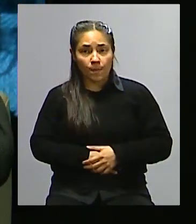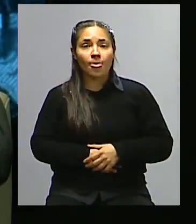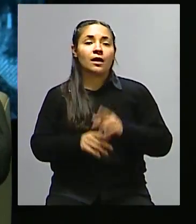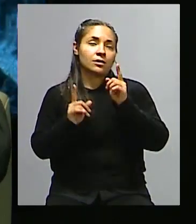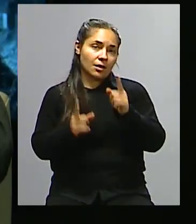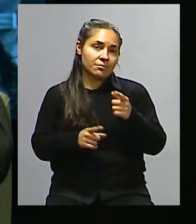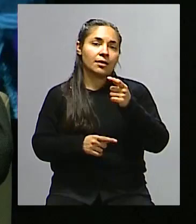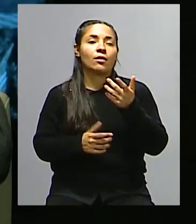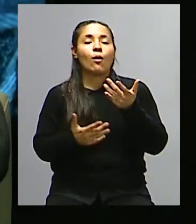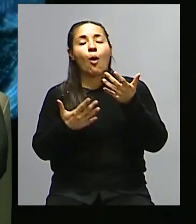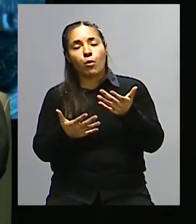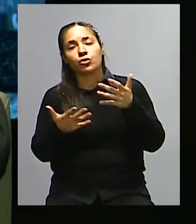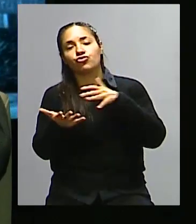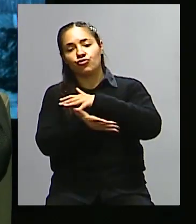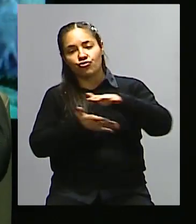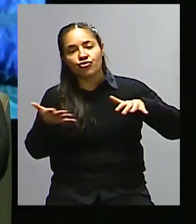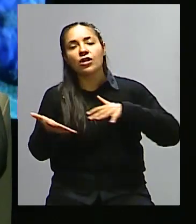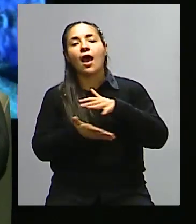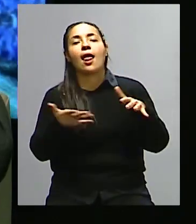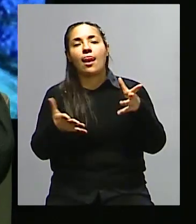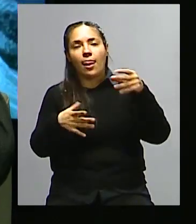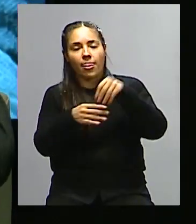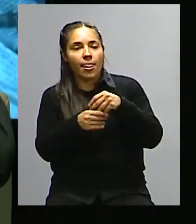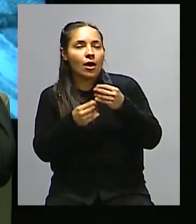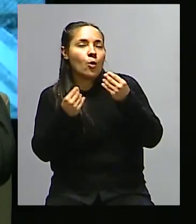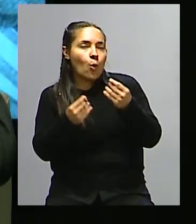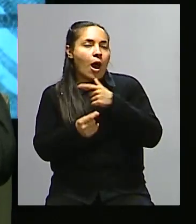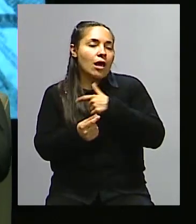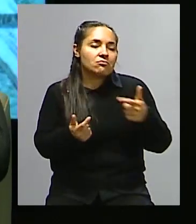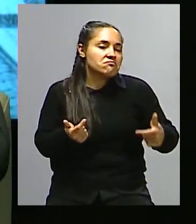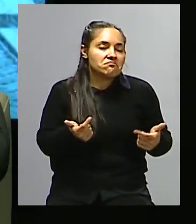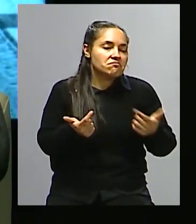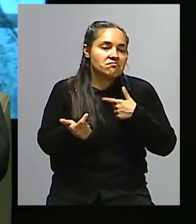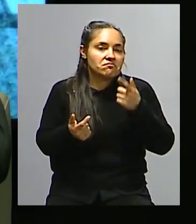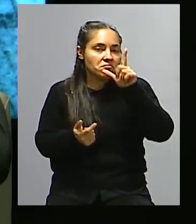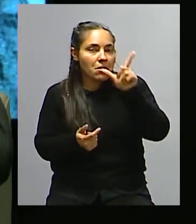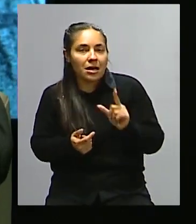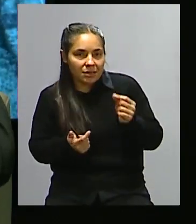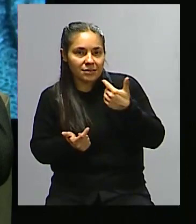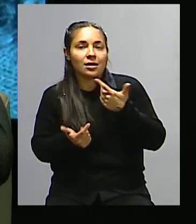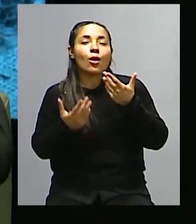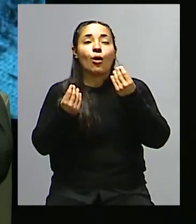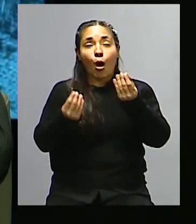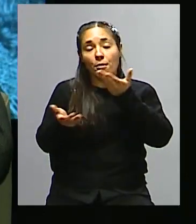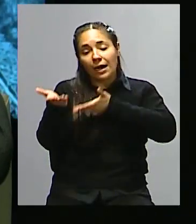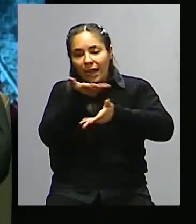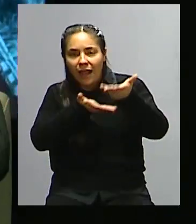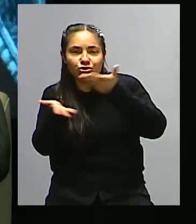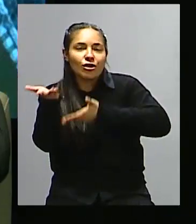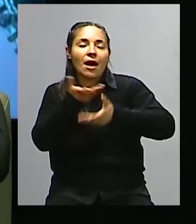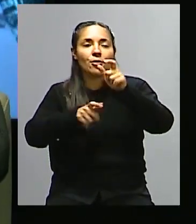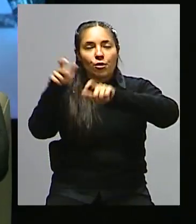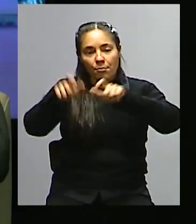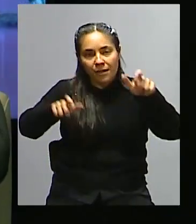también lo educativo, el sistema social al que pertenecemos. Bueno, todo eso influye en cómo nos relacionamos como personas,